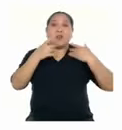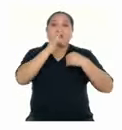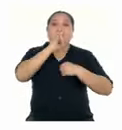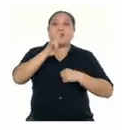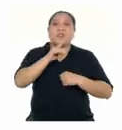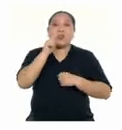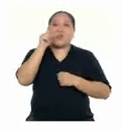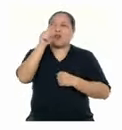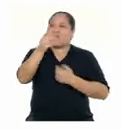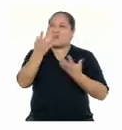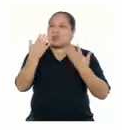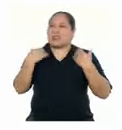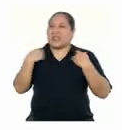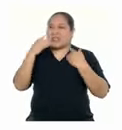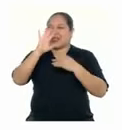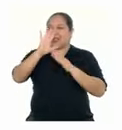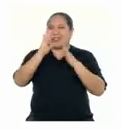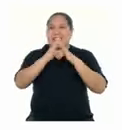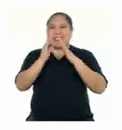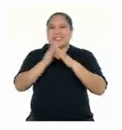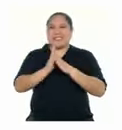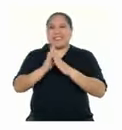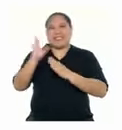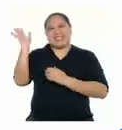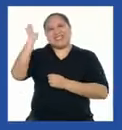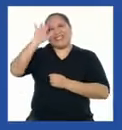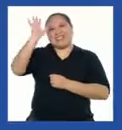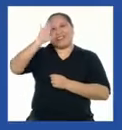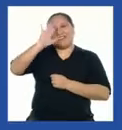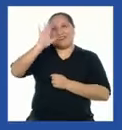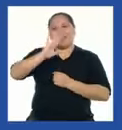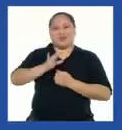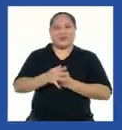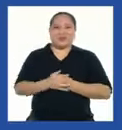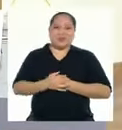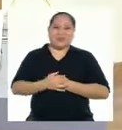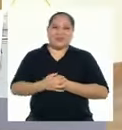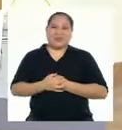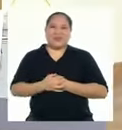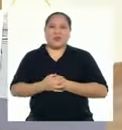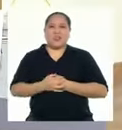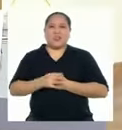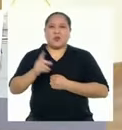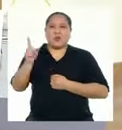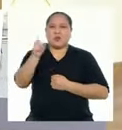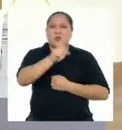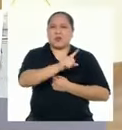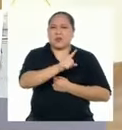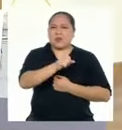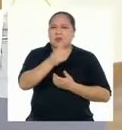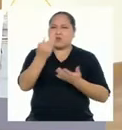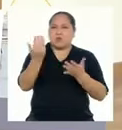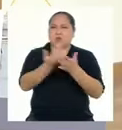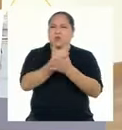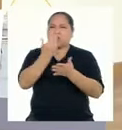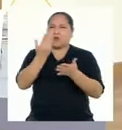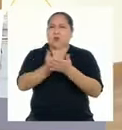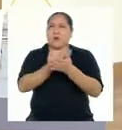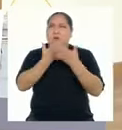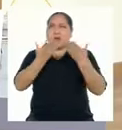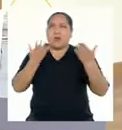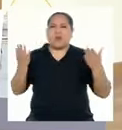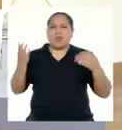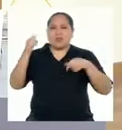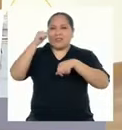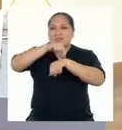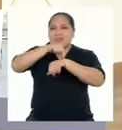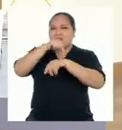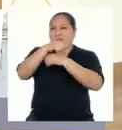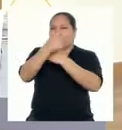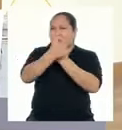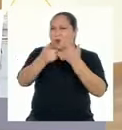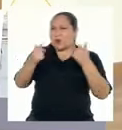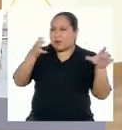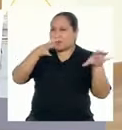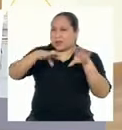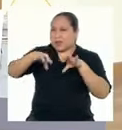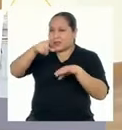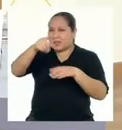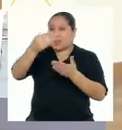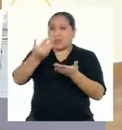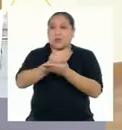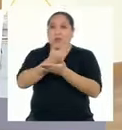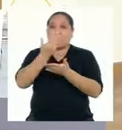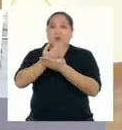utilizar las que tengas en casa Nos vemos pronto ¿Ustedes qué nuevos pasatiempos han encontrado en esta nueva